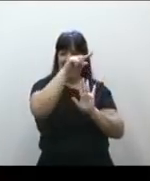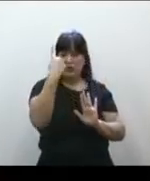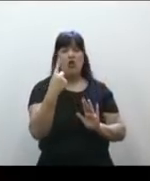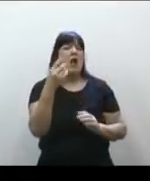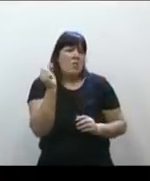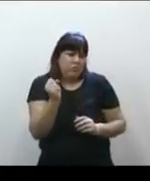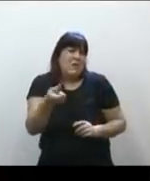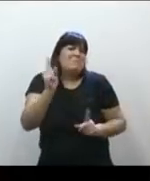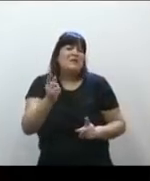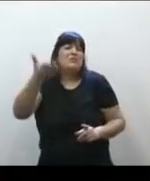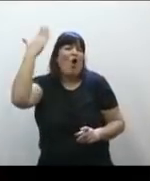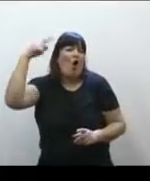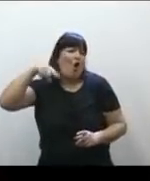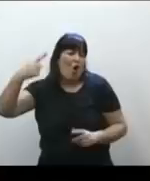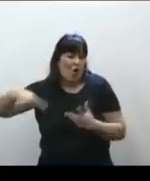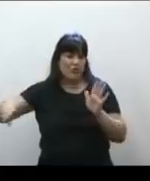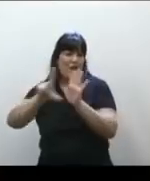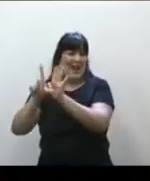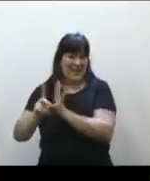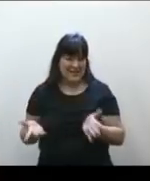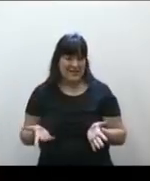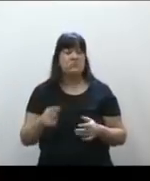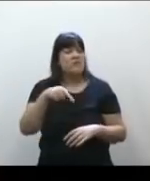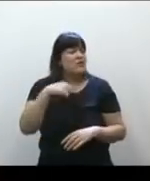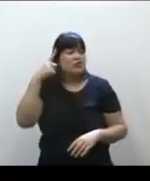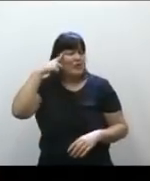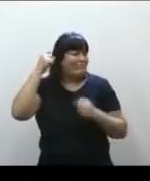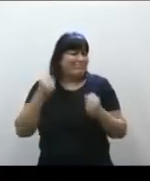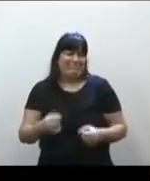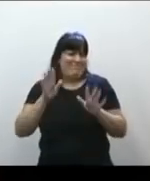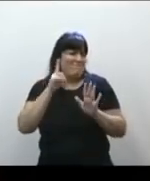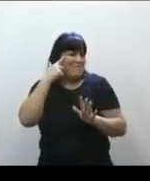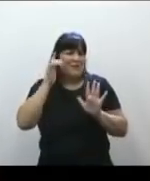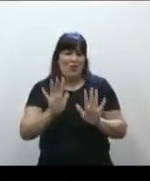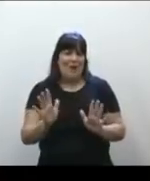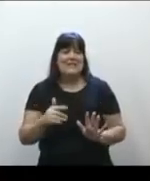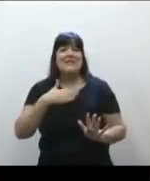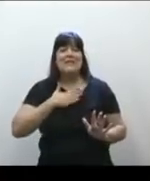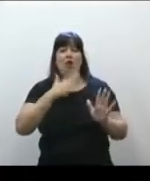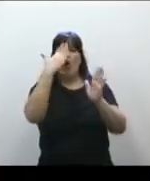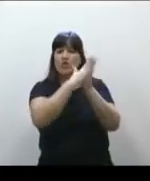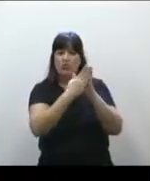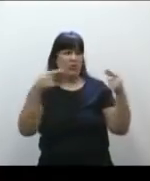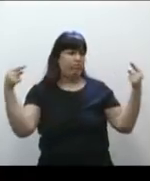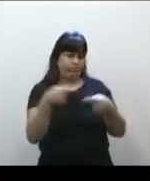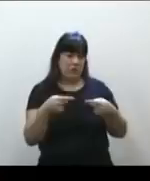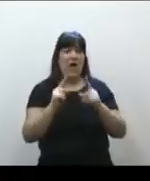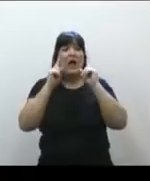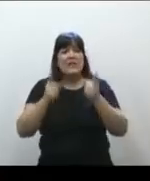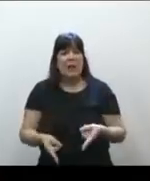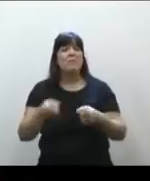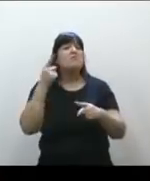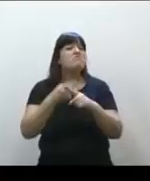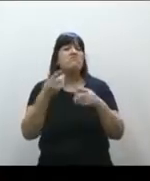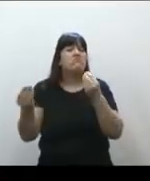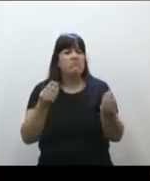que hicimos últimamente, y en esto estoy francamente convencido, no solo por nuestra Constitución Nacional, sino también por la